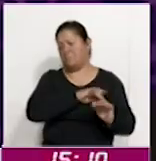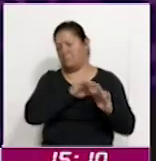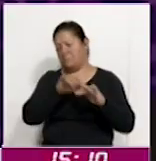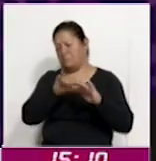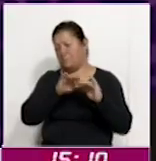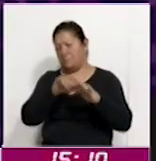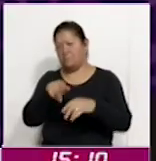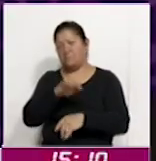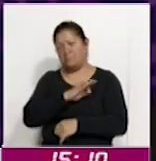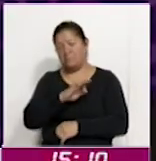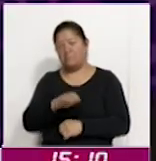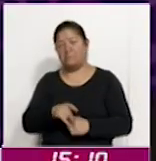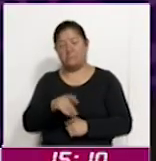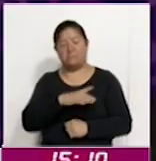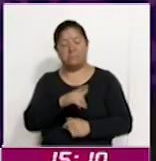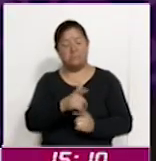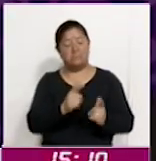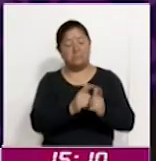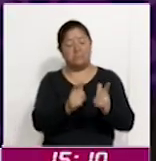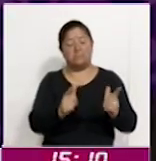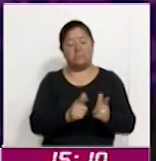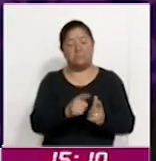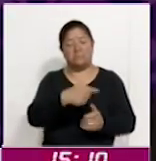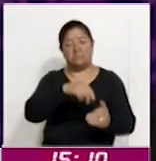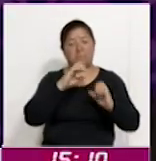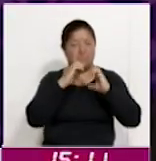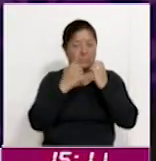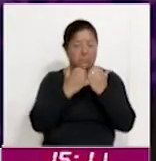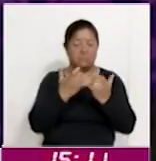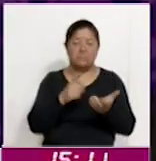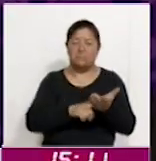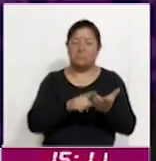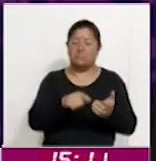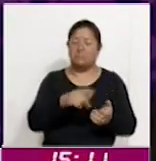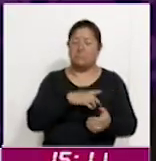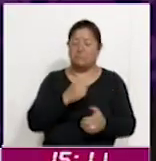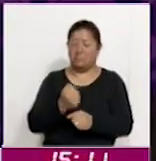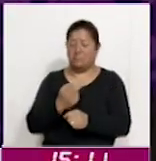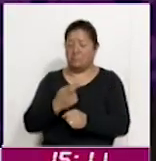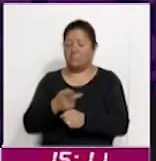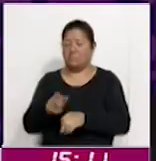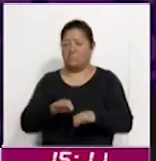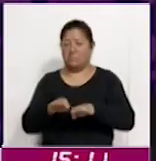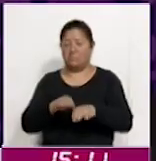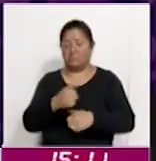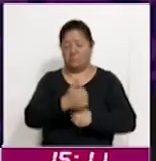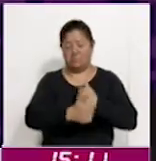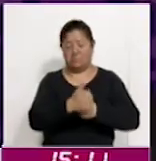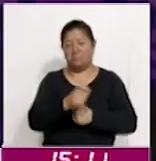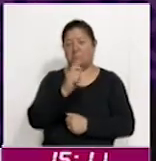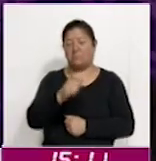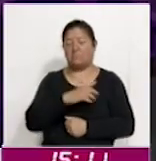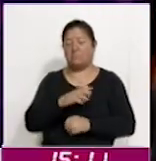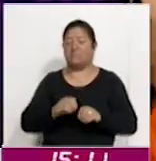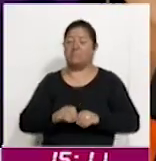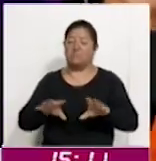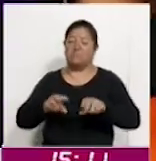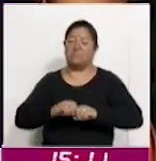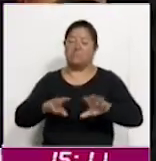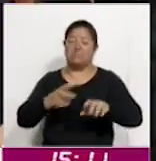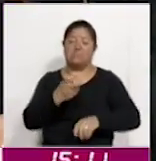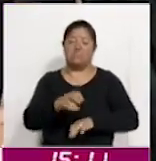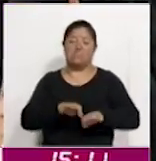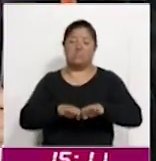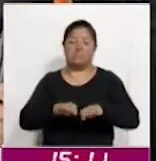parte del programa de movilidad interna que tiene la Secretaría de Trabajo y Competidad, pues es ofertar este tipo de empleos. Y